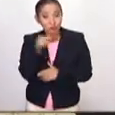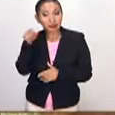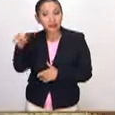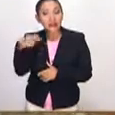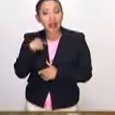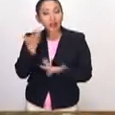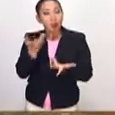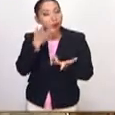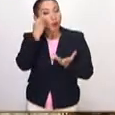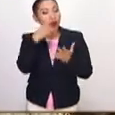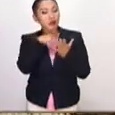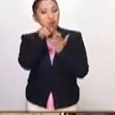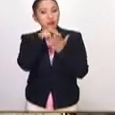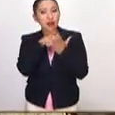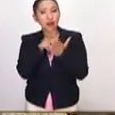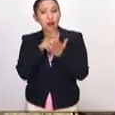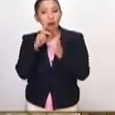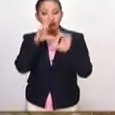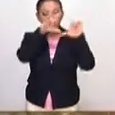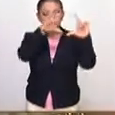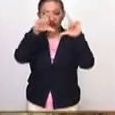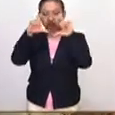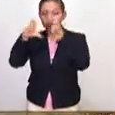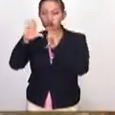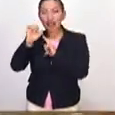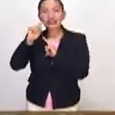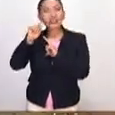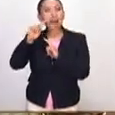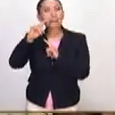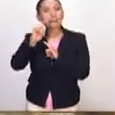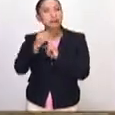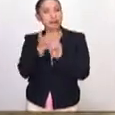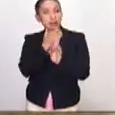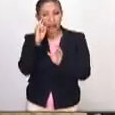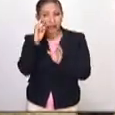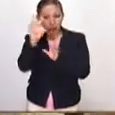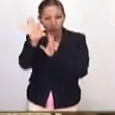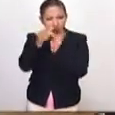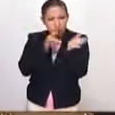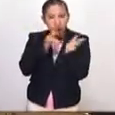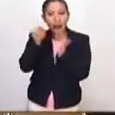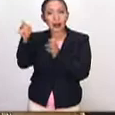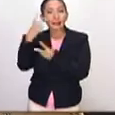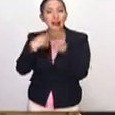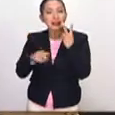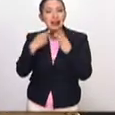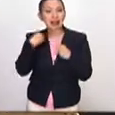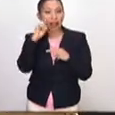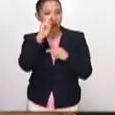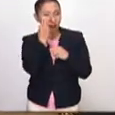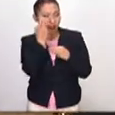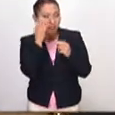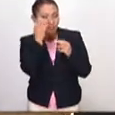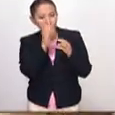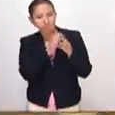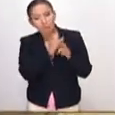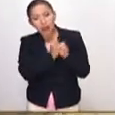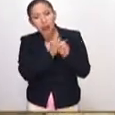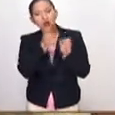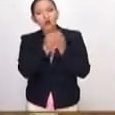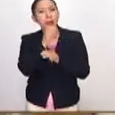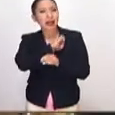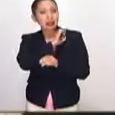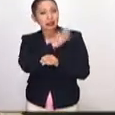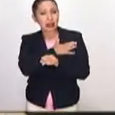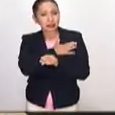piezas a través de estampas. Eran las estampas que se tenían, que venían desde la Academia en la Nueva España,